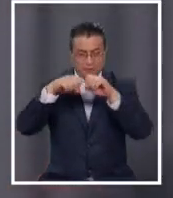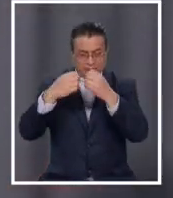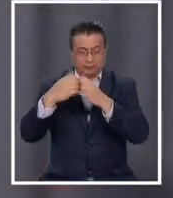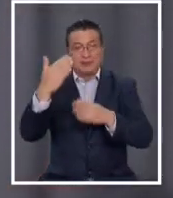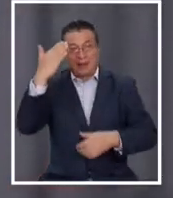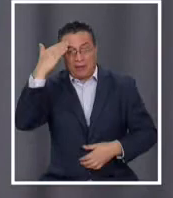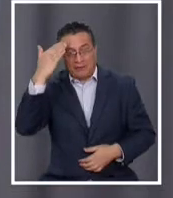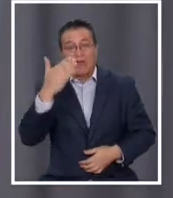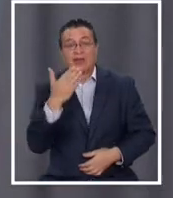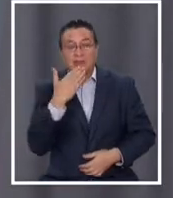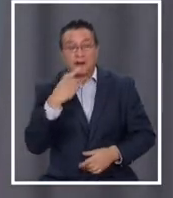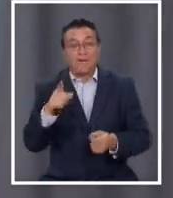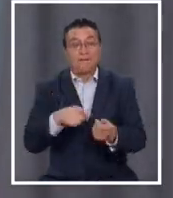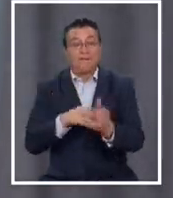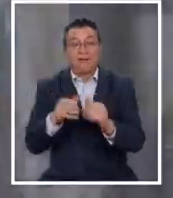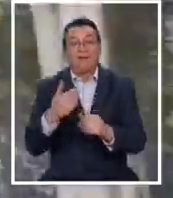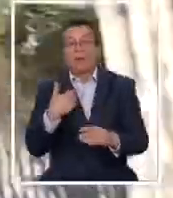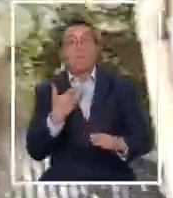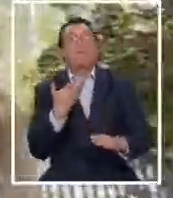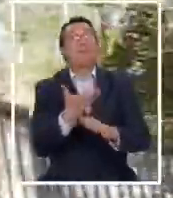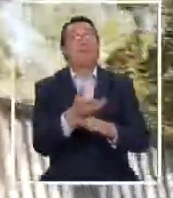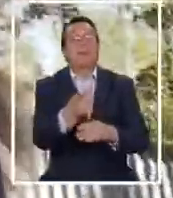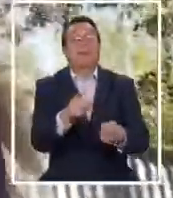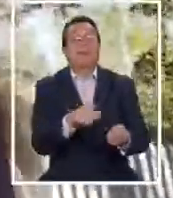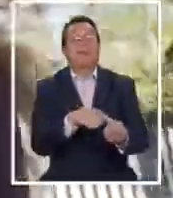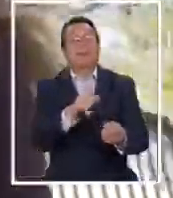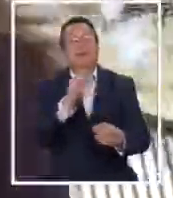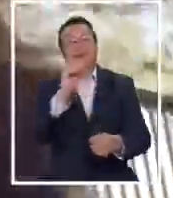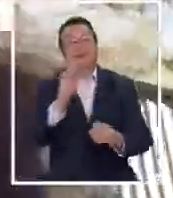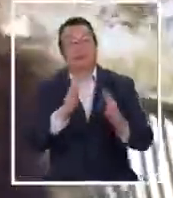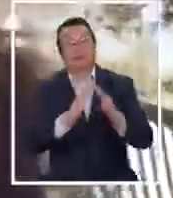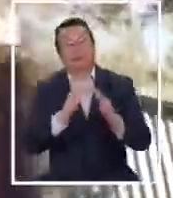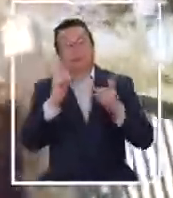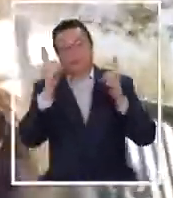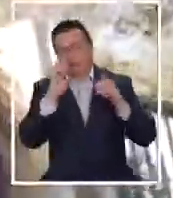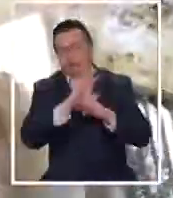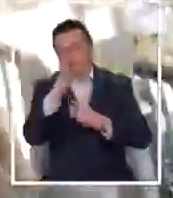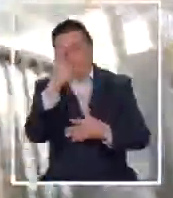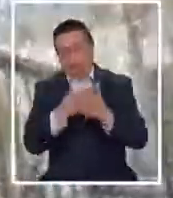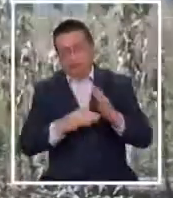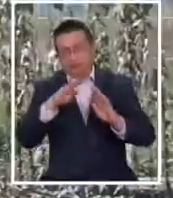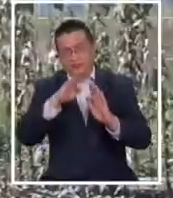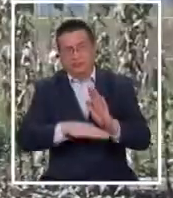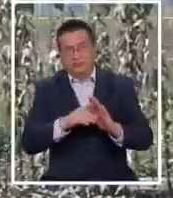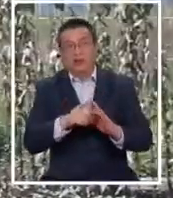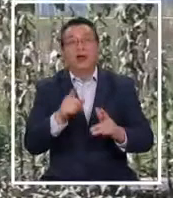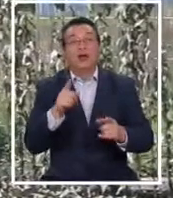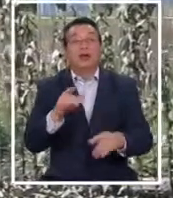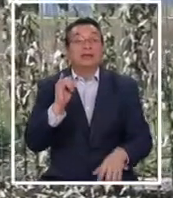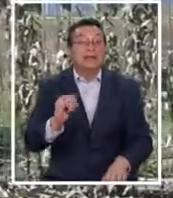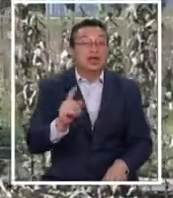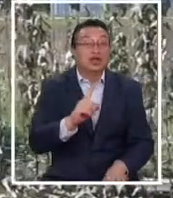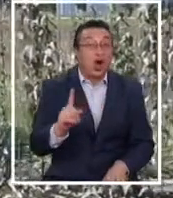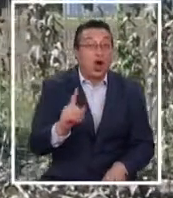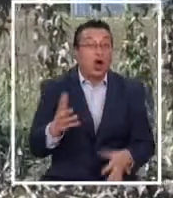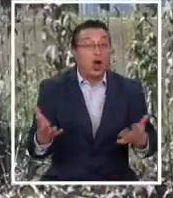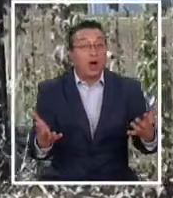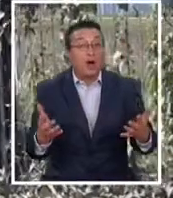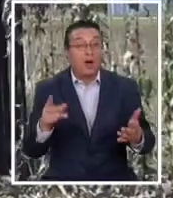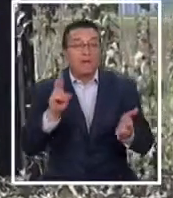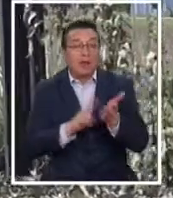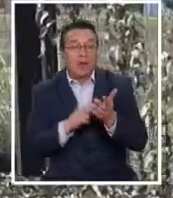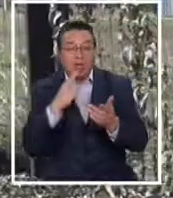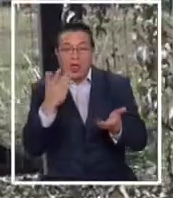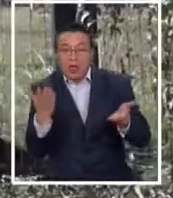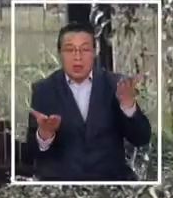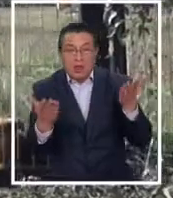Según la versión de su familia, todo por pedir que bajaran el volumen de la música de una fiesta clandestina. Si fue así o no, por ahora es materia